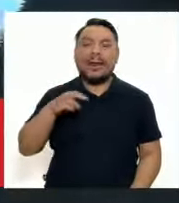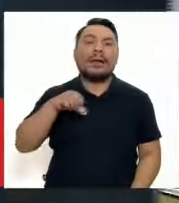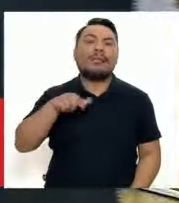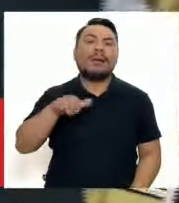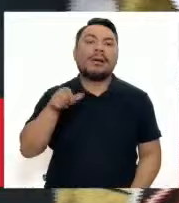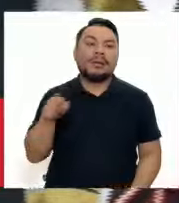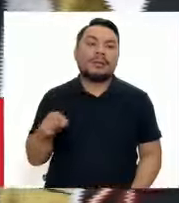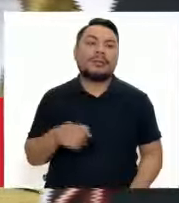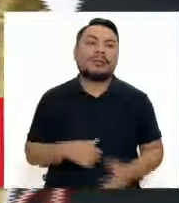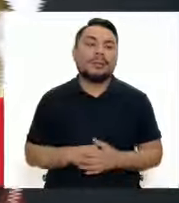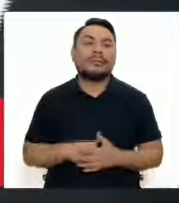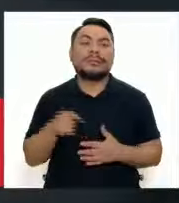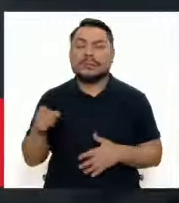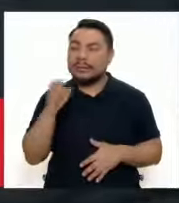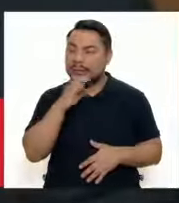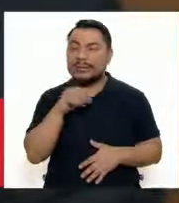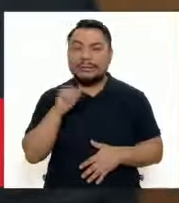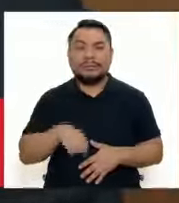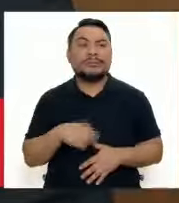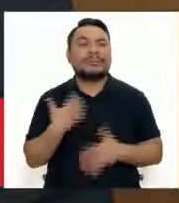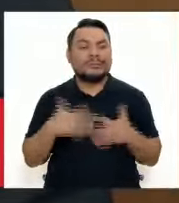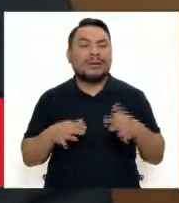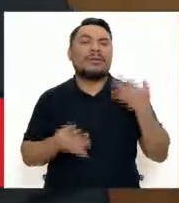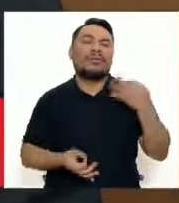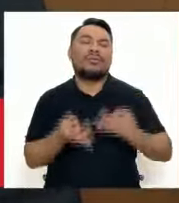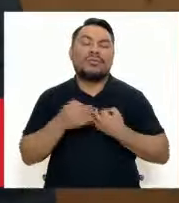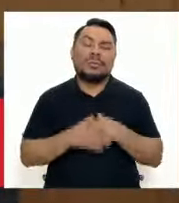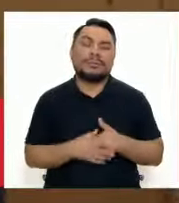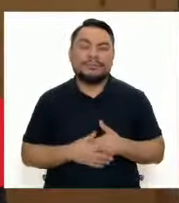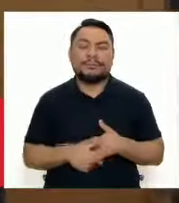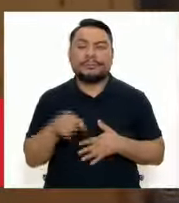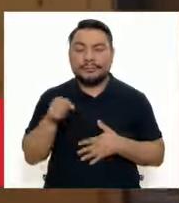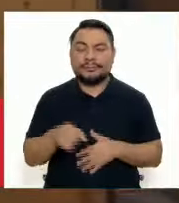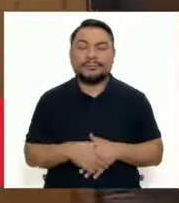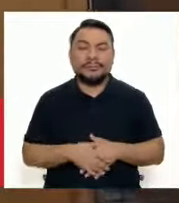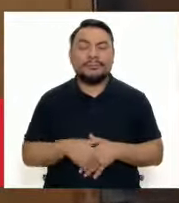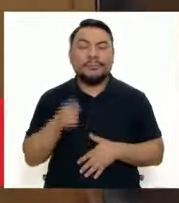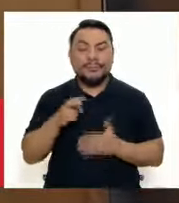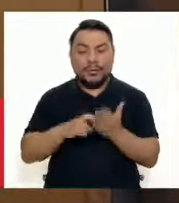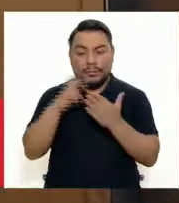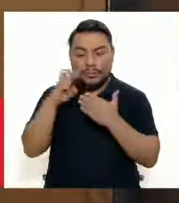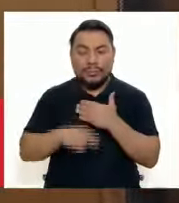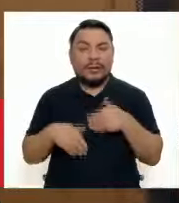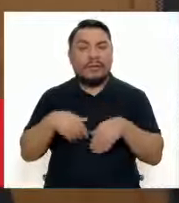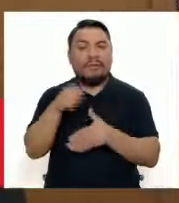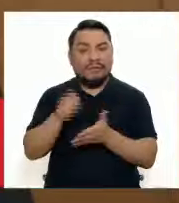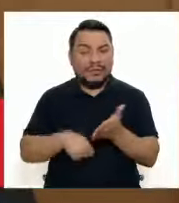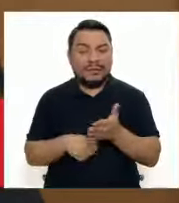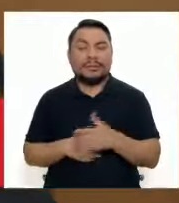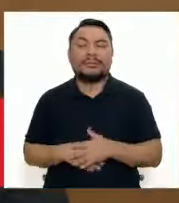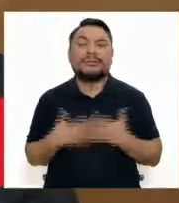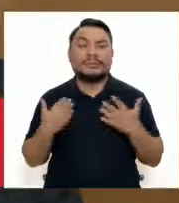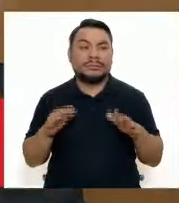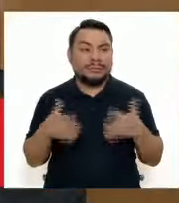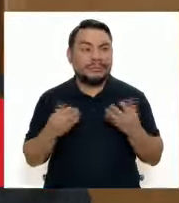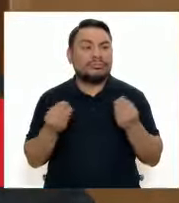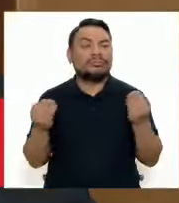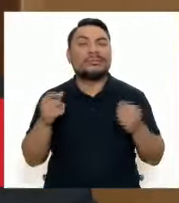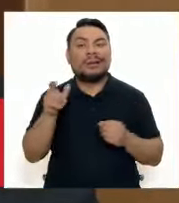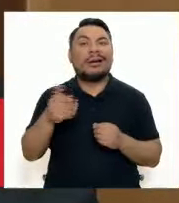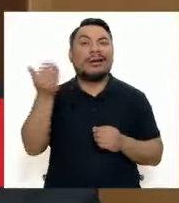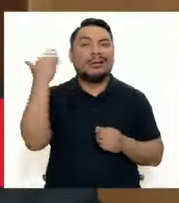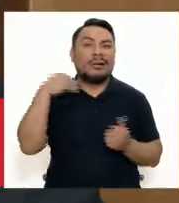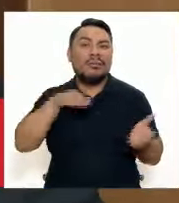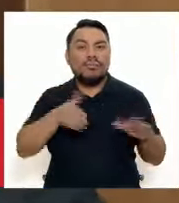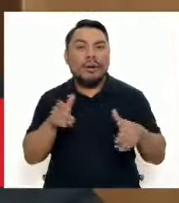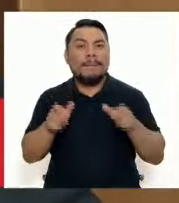Julio Marquínio Espichán, quien dijo que se hace justicia este proyecto que se está firmando, por lo que ha habido muchas muertes y